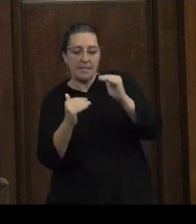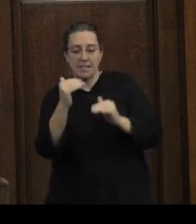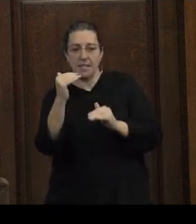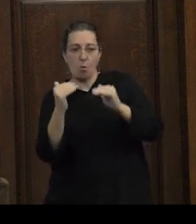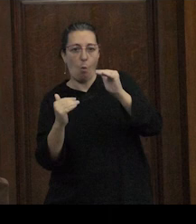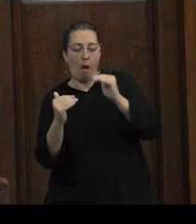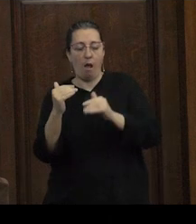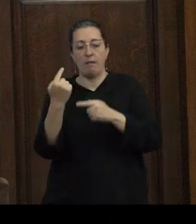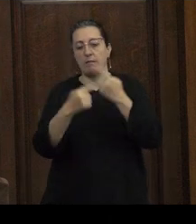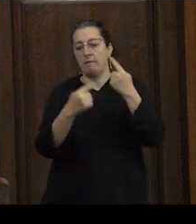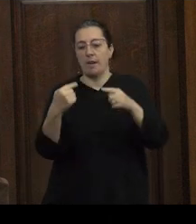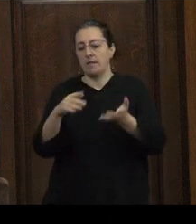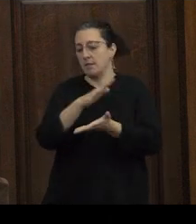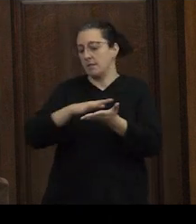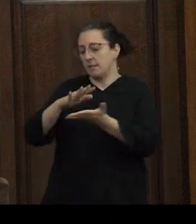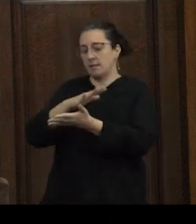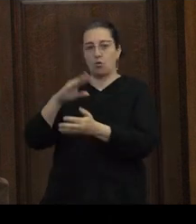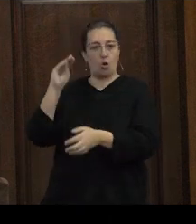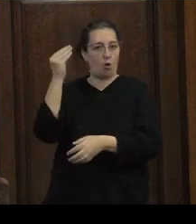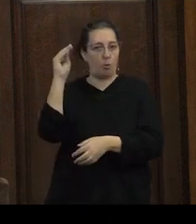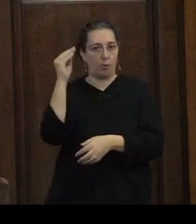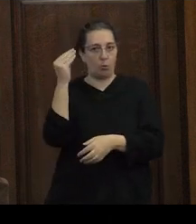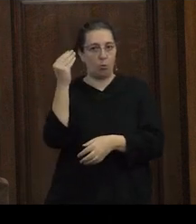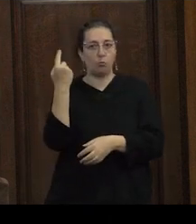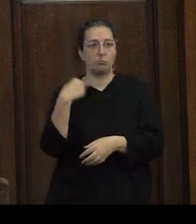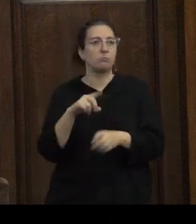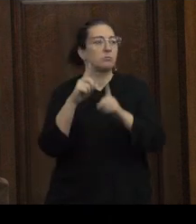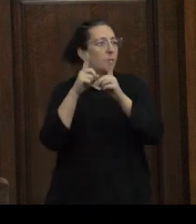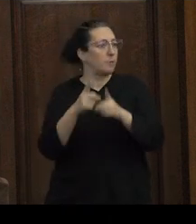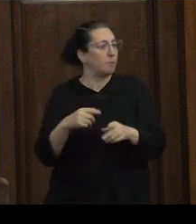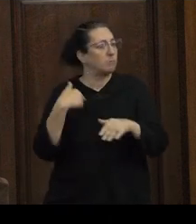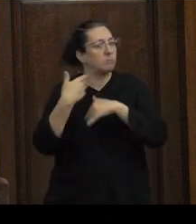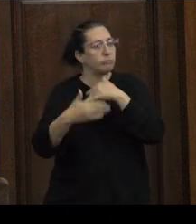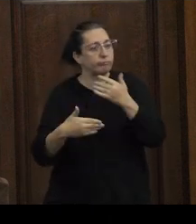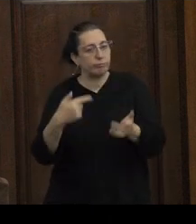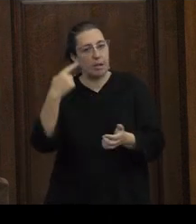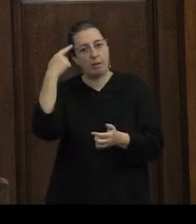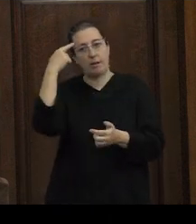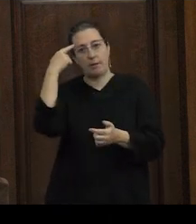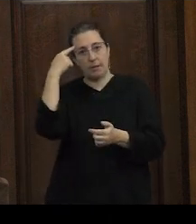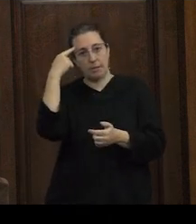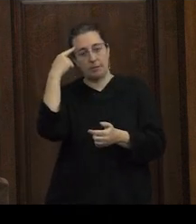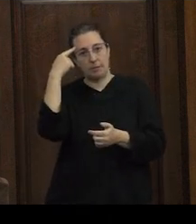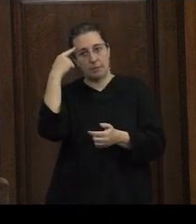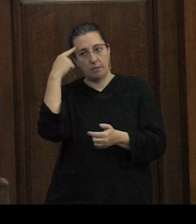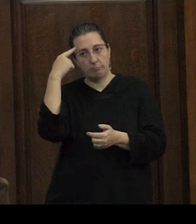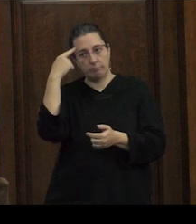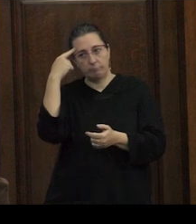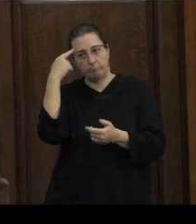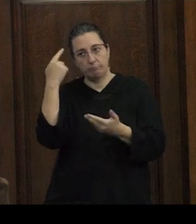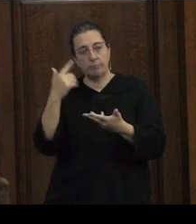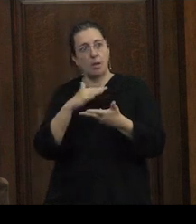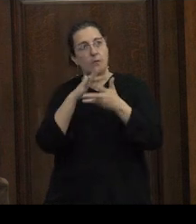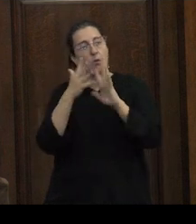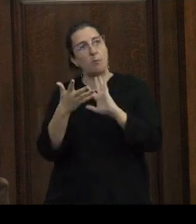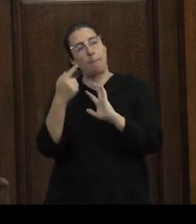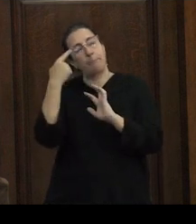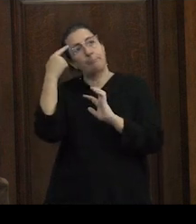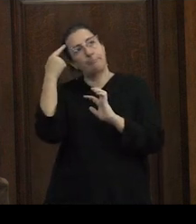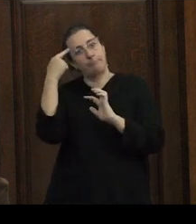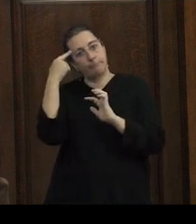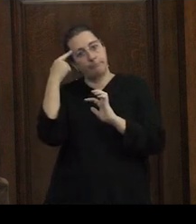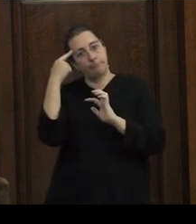variados de la juventud también he debido hacer un proceso de reflexividad un ejercicio de